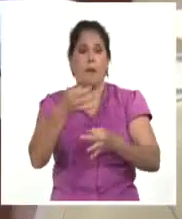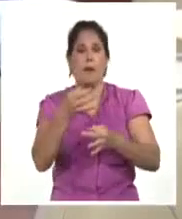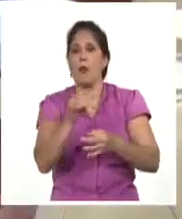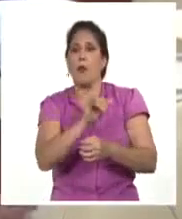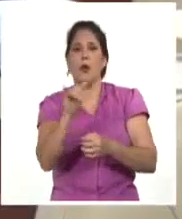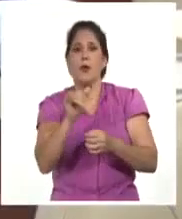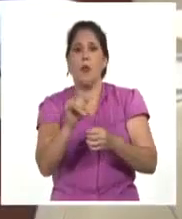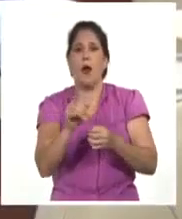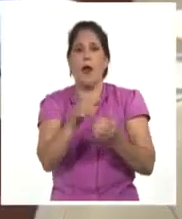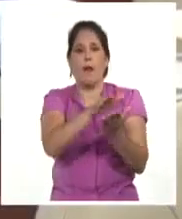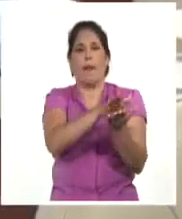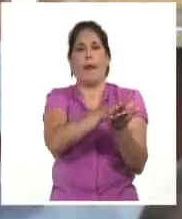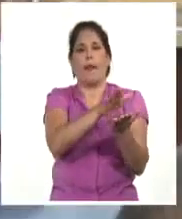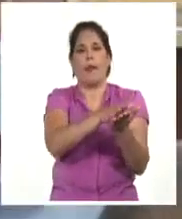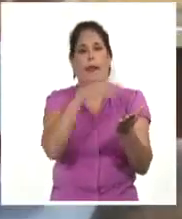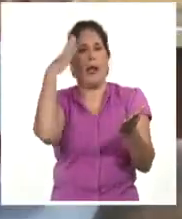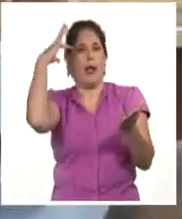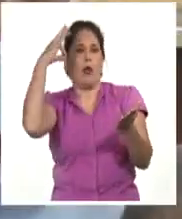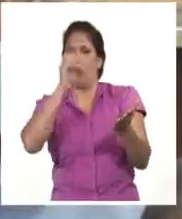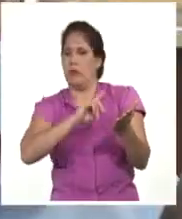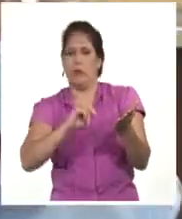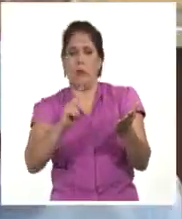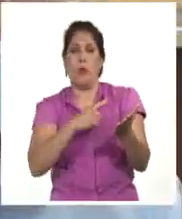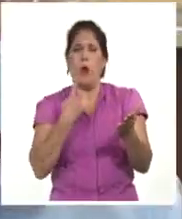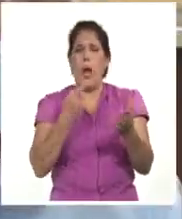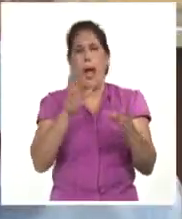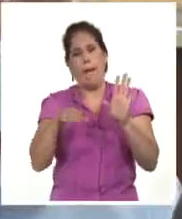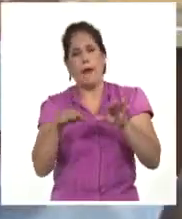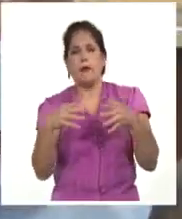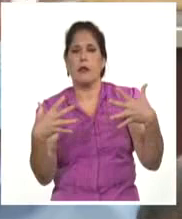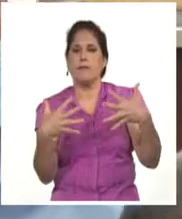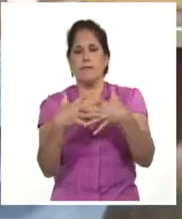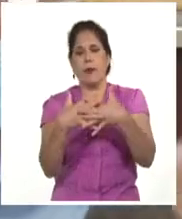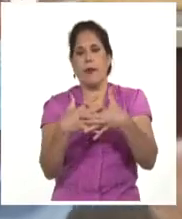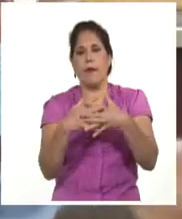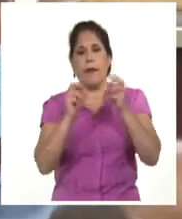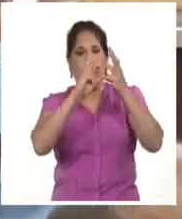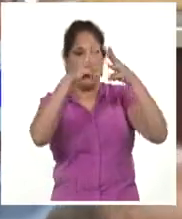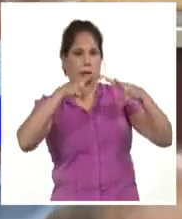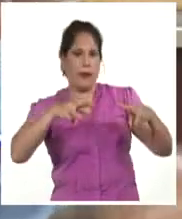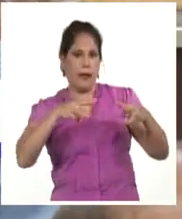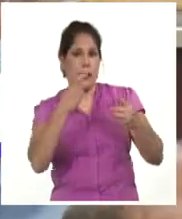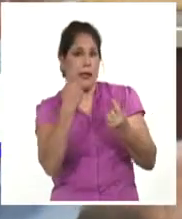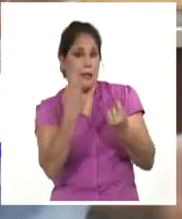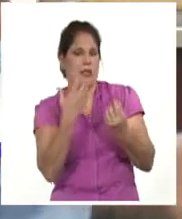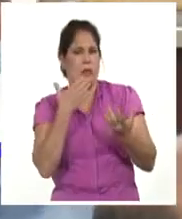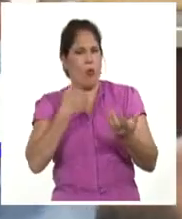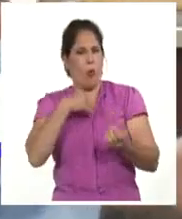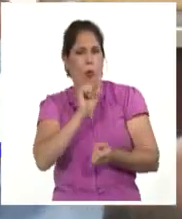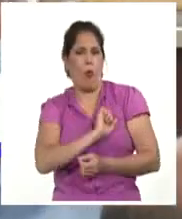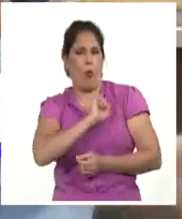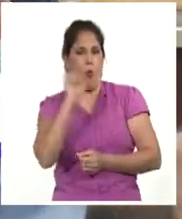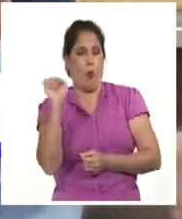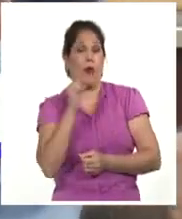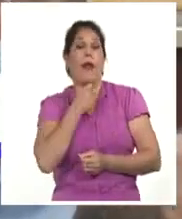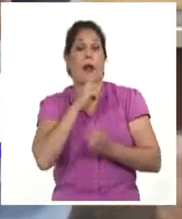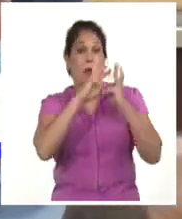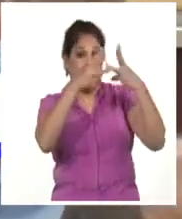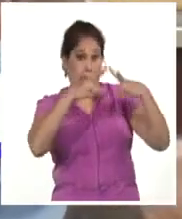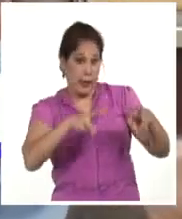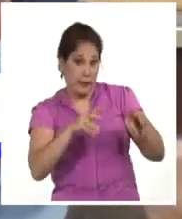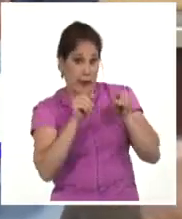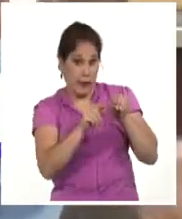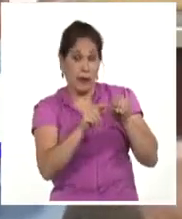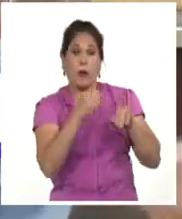burocratizar los procesos ideológicos. Muchas veces la articulación que necesitamos en las redes sociales la vamos a ganar si las redes sociales como